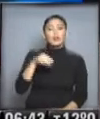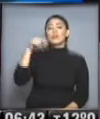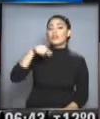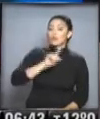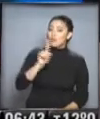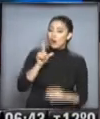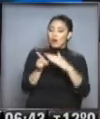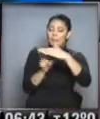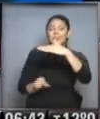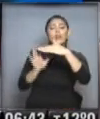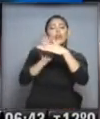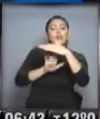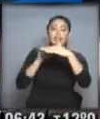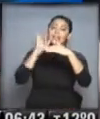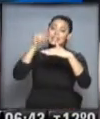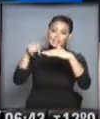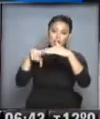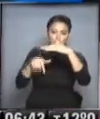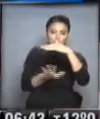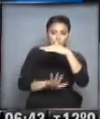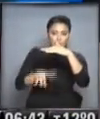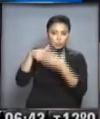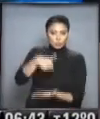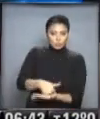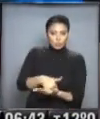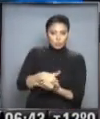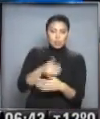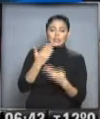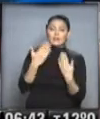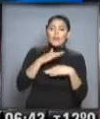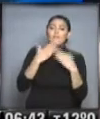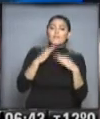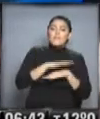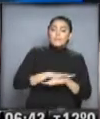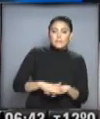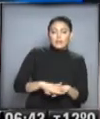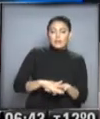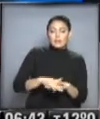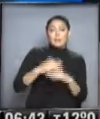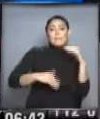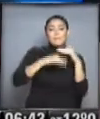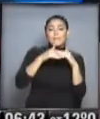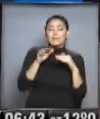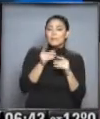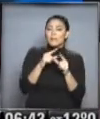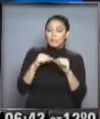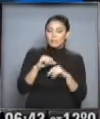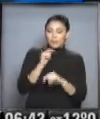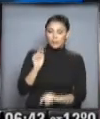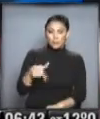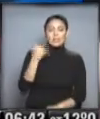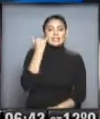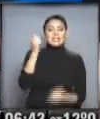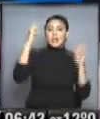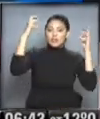el norte patagónico. Sí en el sur van a tener temperaturas realmente muy bajas, tanto las mínimas como las máximas. Ya se están registrando lluvias en estos momentos en el norte de la